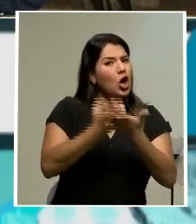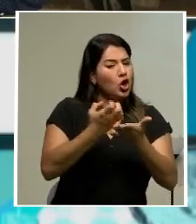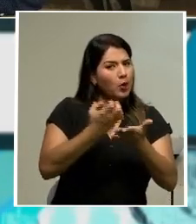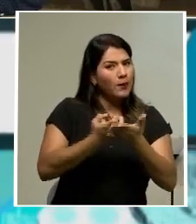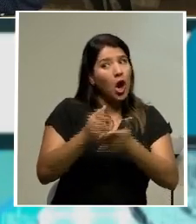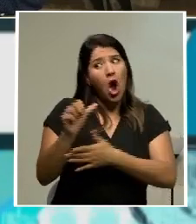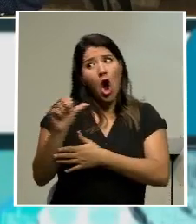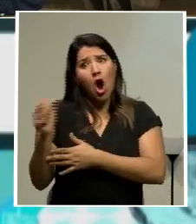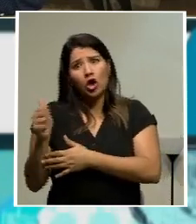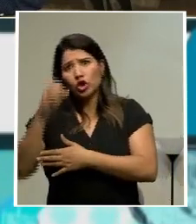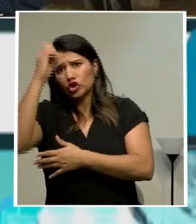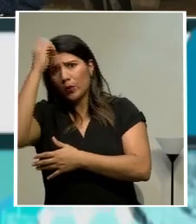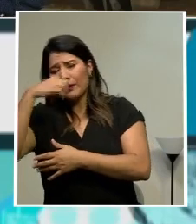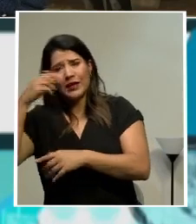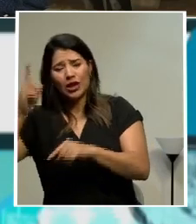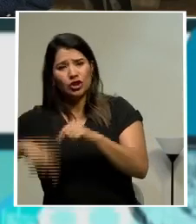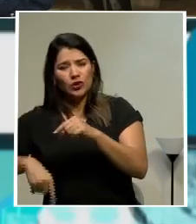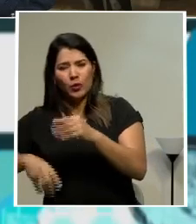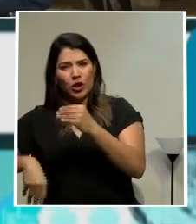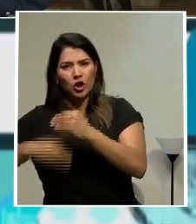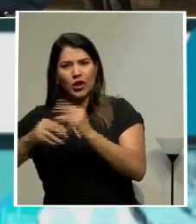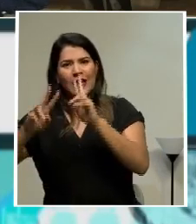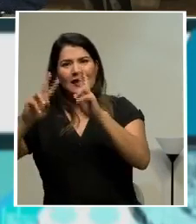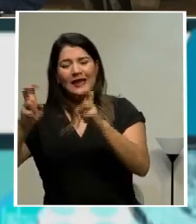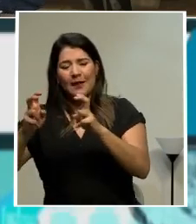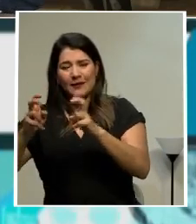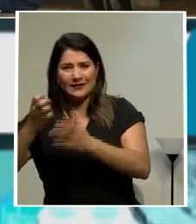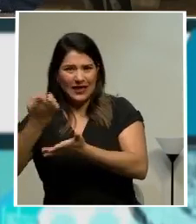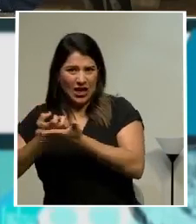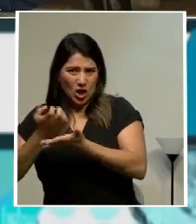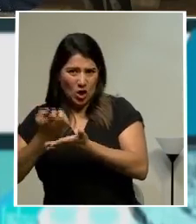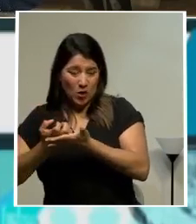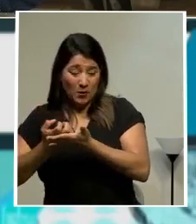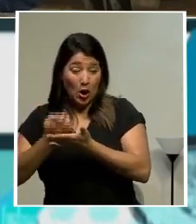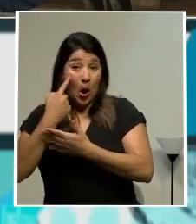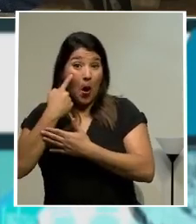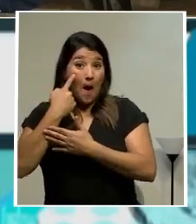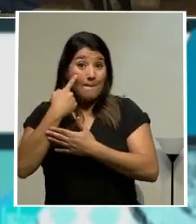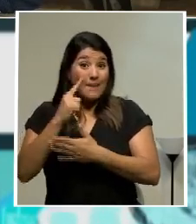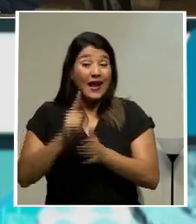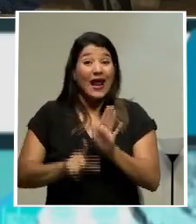económicos en las próximas negociaciones de convención colectiva.